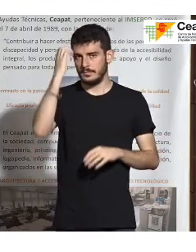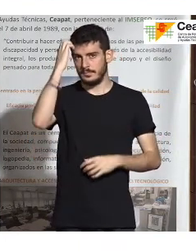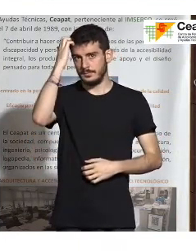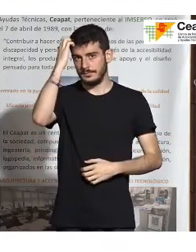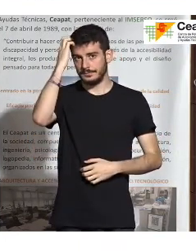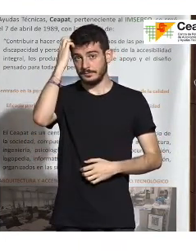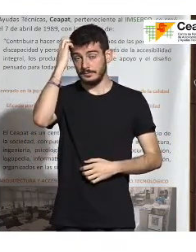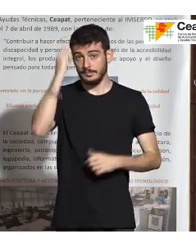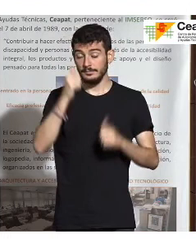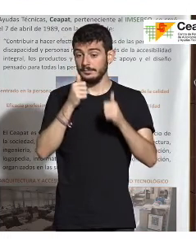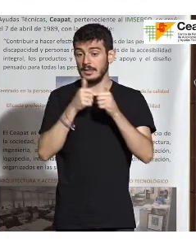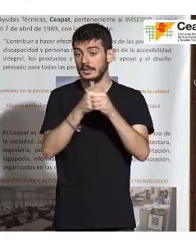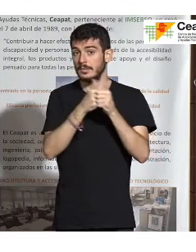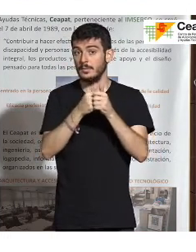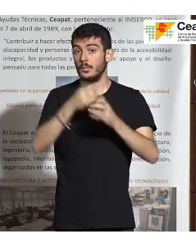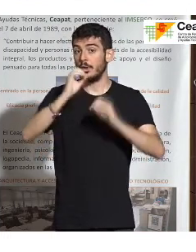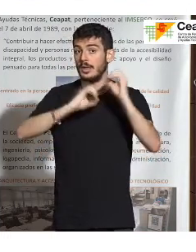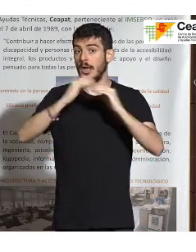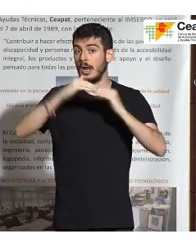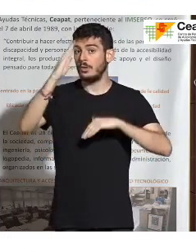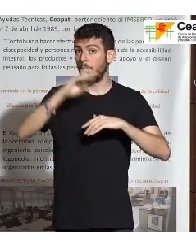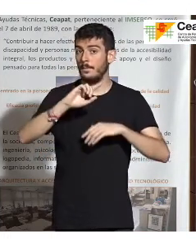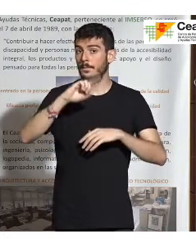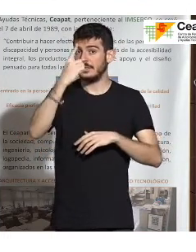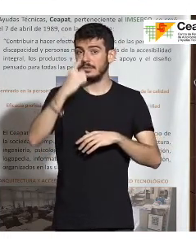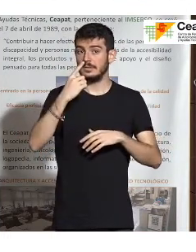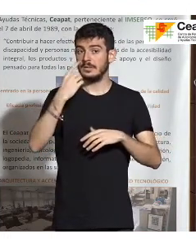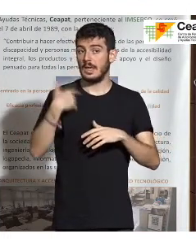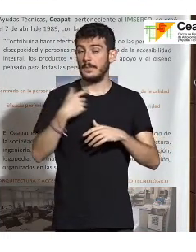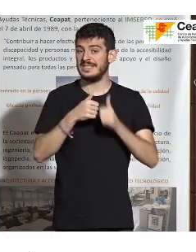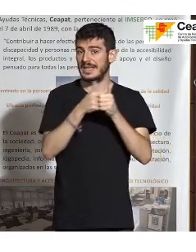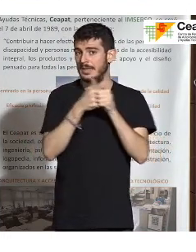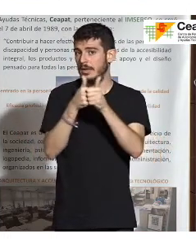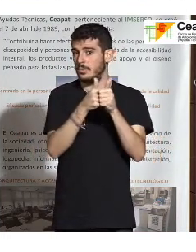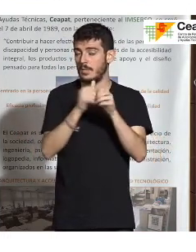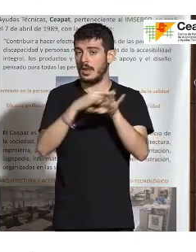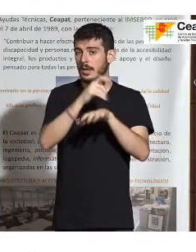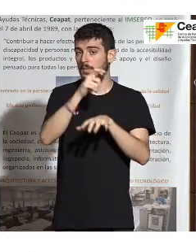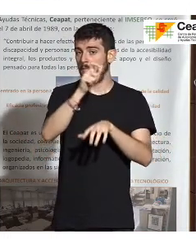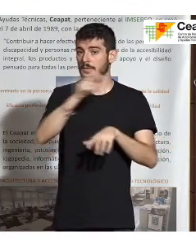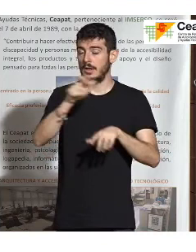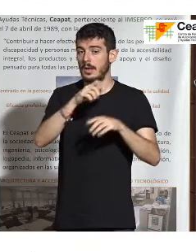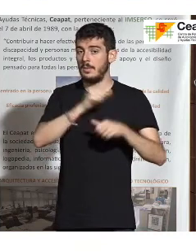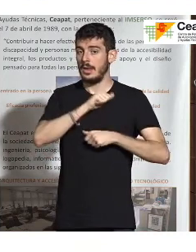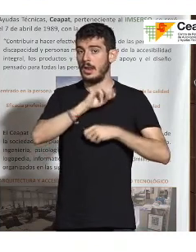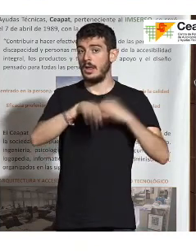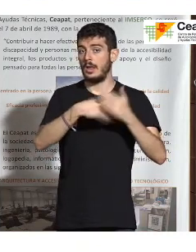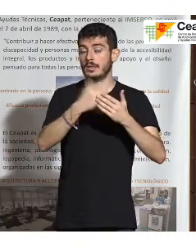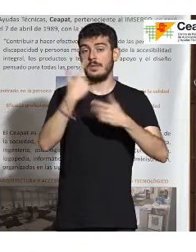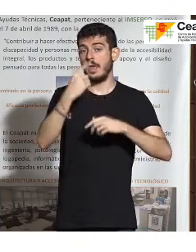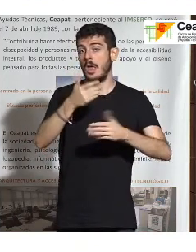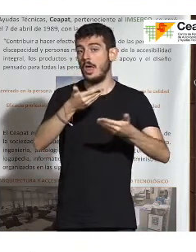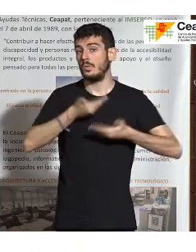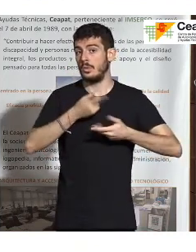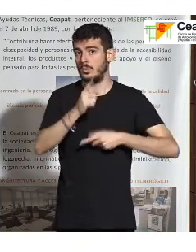seguimiento. De hecho, el principal porcentaje, el porcentaje más alto, son las llamadas de seguimiento para no solamente esperar cuando una persona necesita ayuda, sino complementarlo